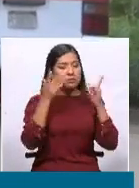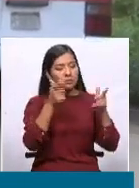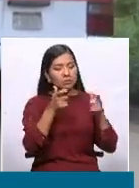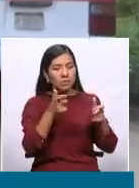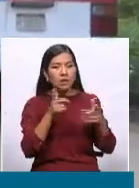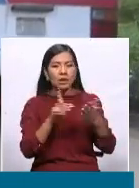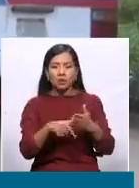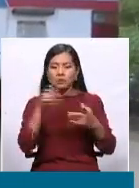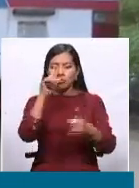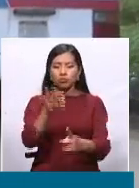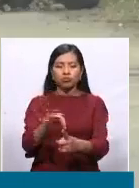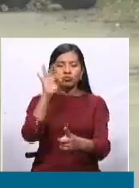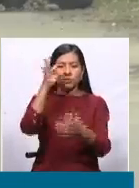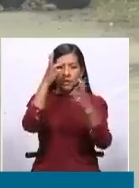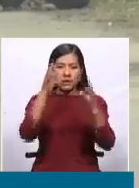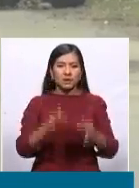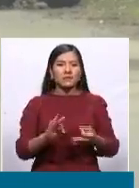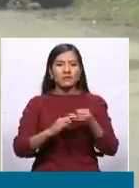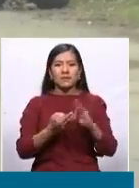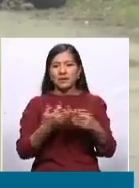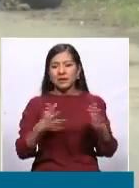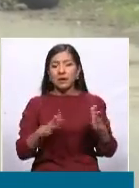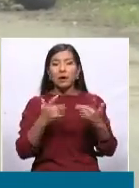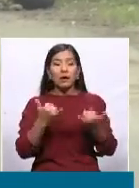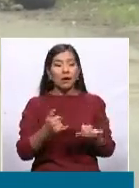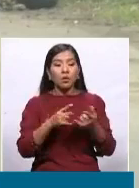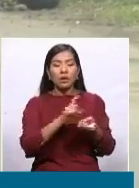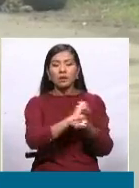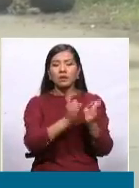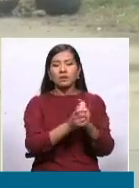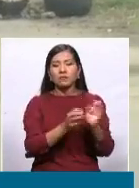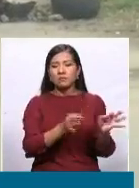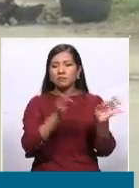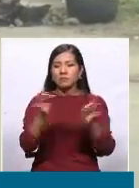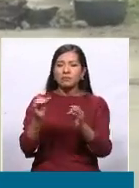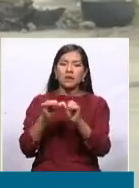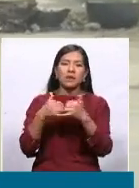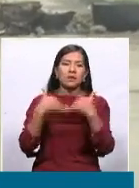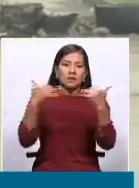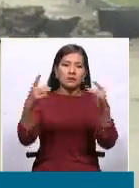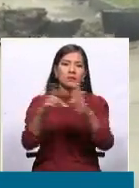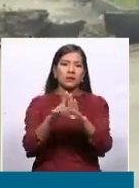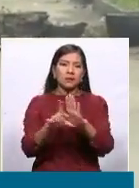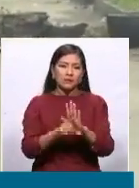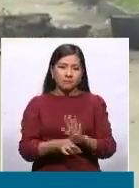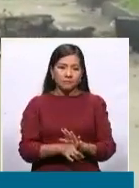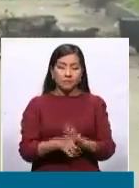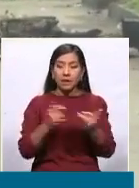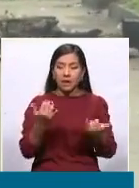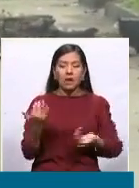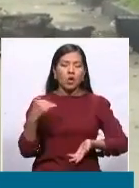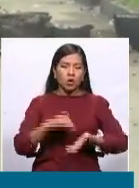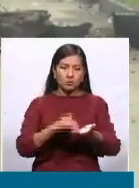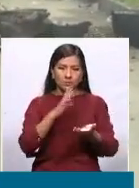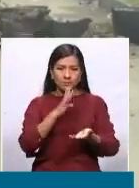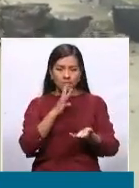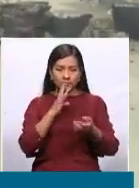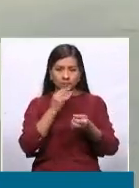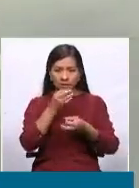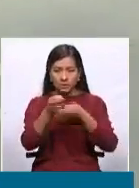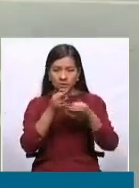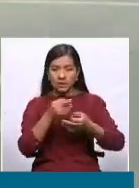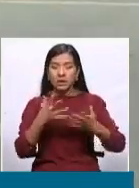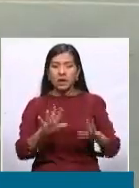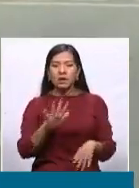definiendo la fecha, ahora quieren trasladar ese tema a la Asamblea Legislativa. Y vuelvo a decir, hay como